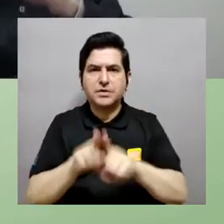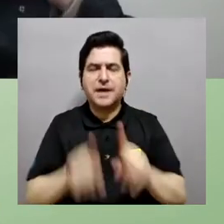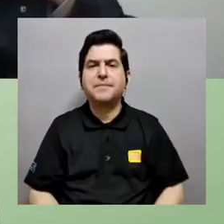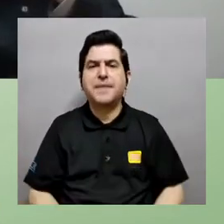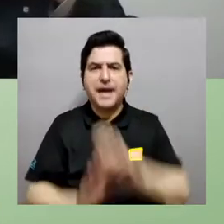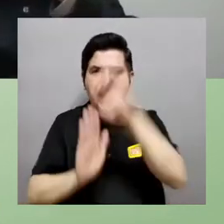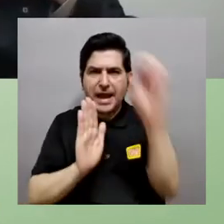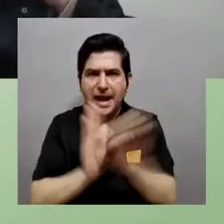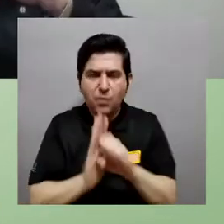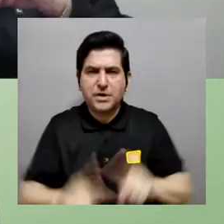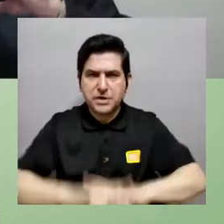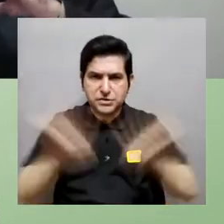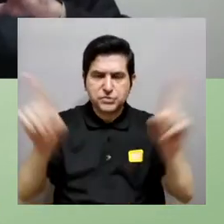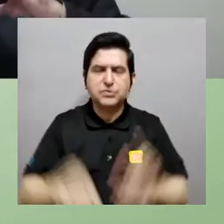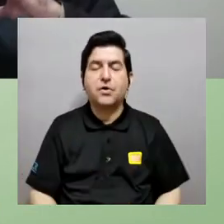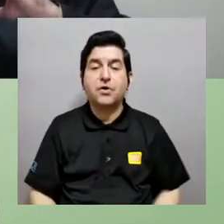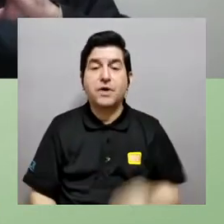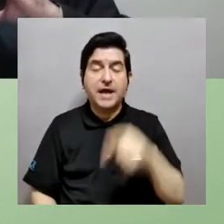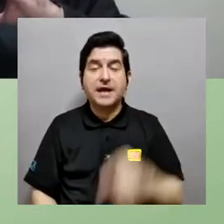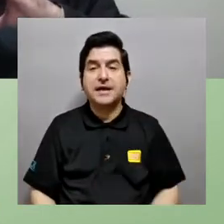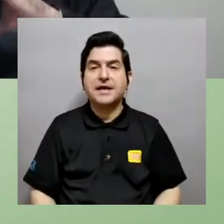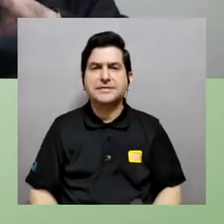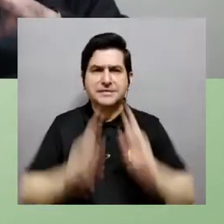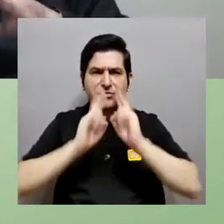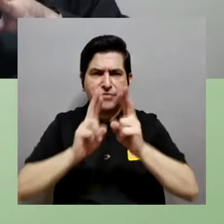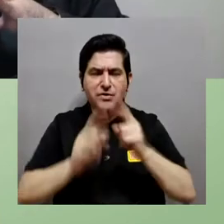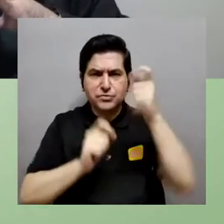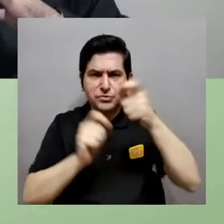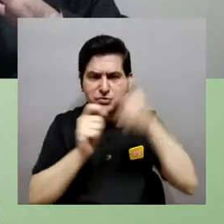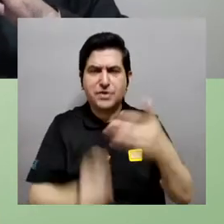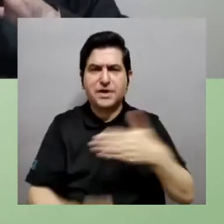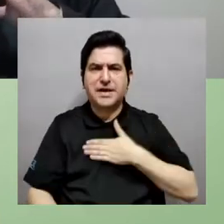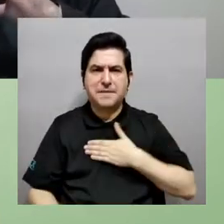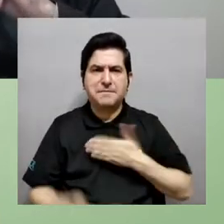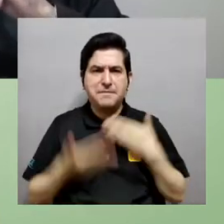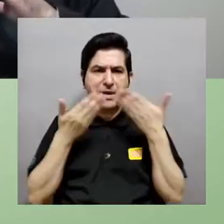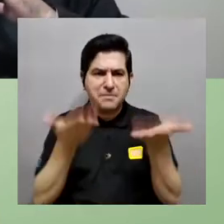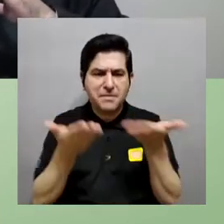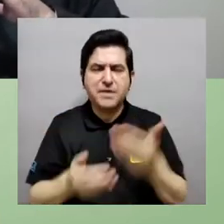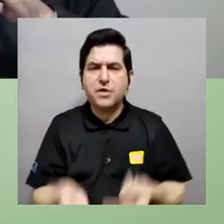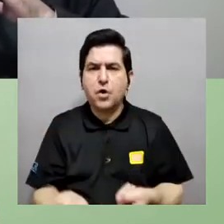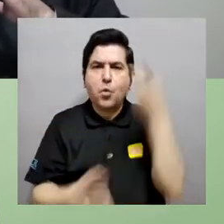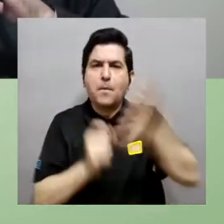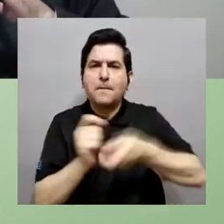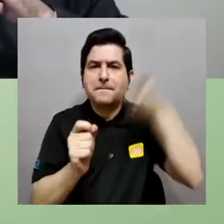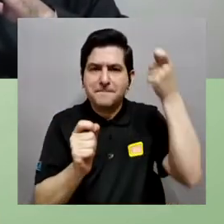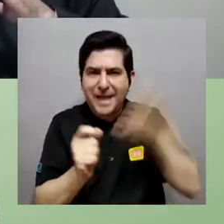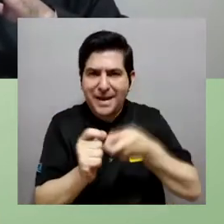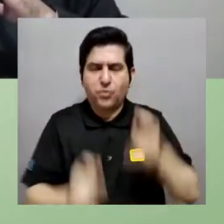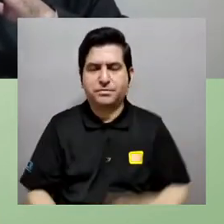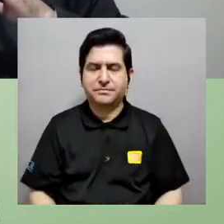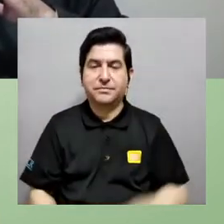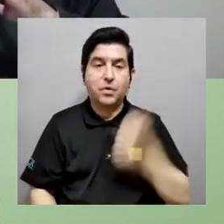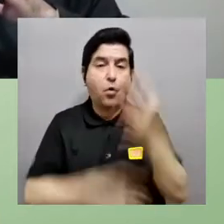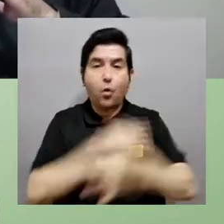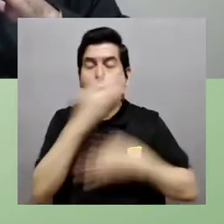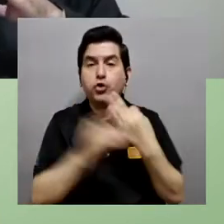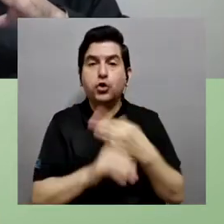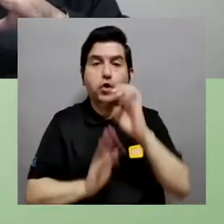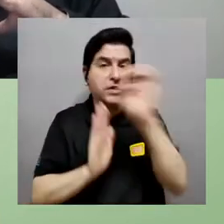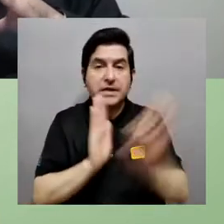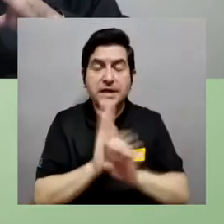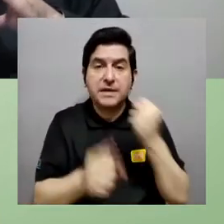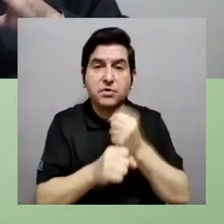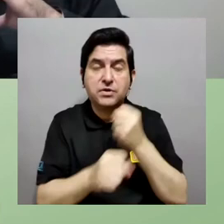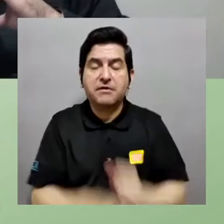los generales ecuaciones diferenciales ángeles lineal que tienen soluciones exactas yo las puedo resolver y me dio 5 me dio